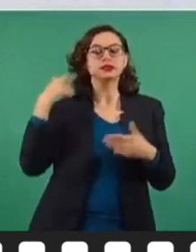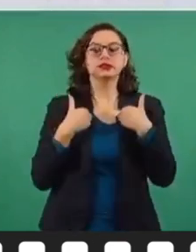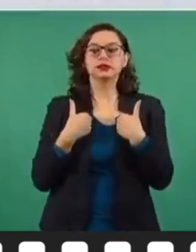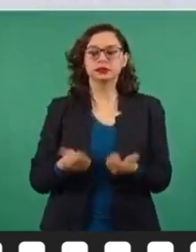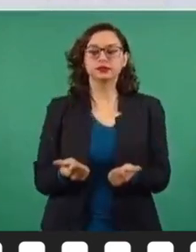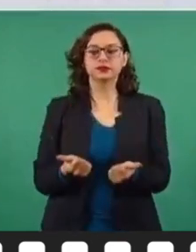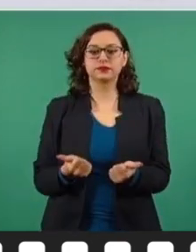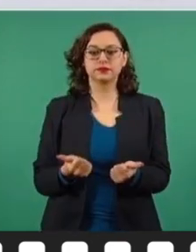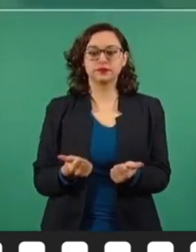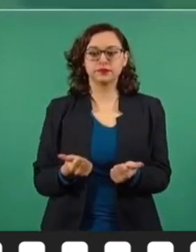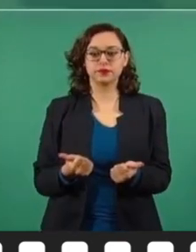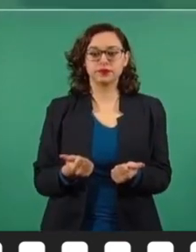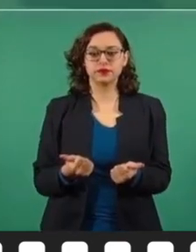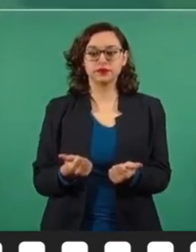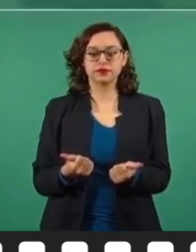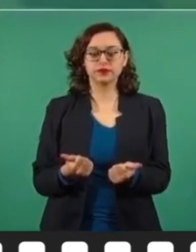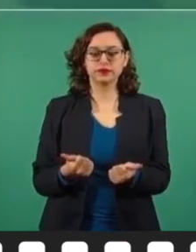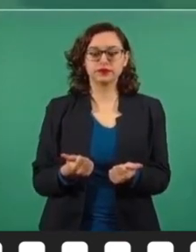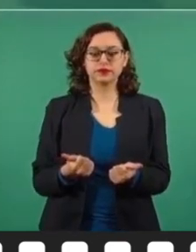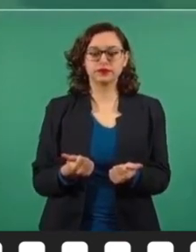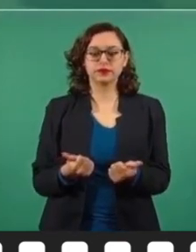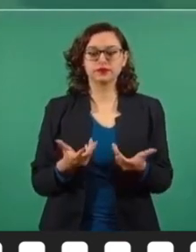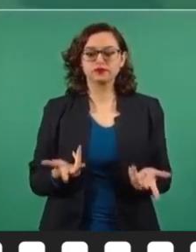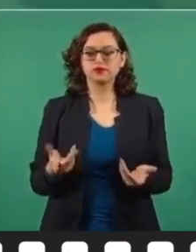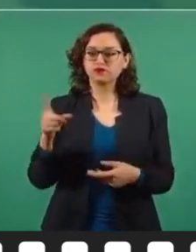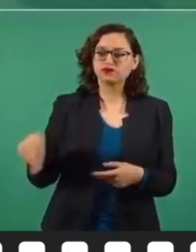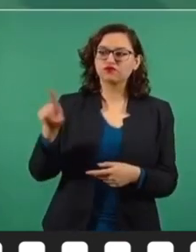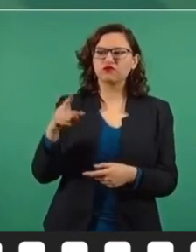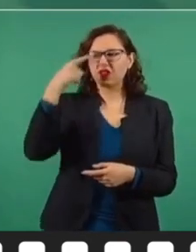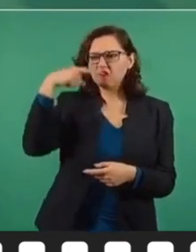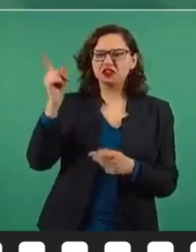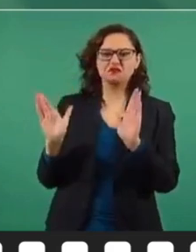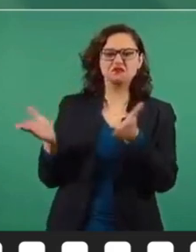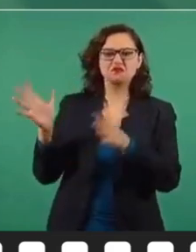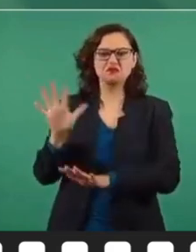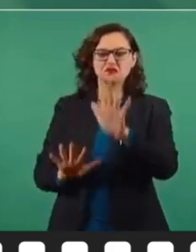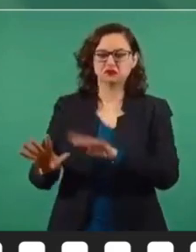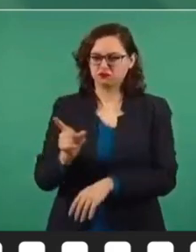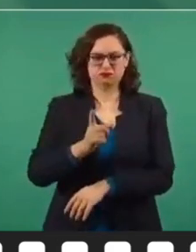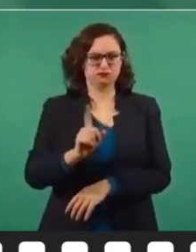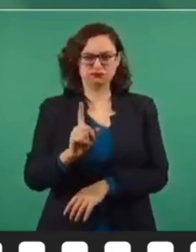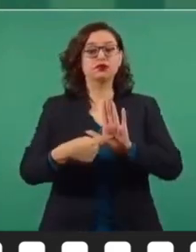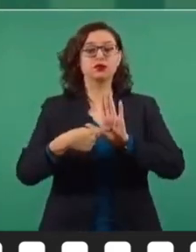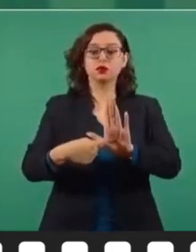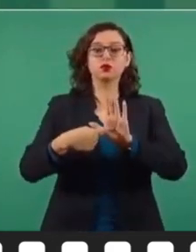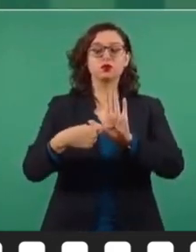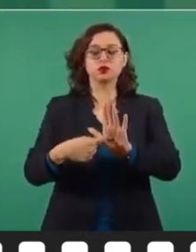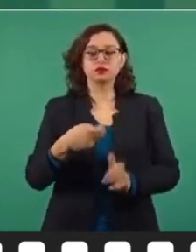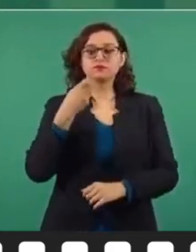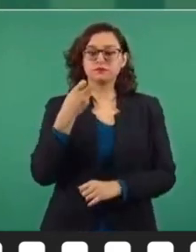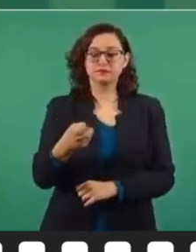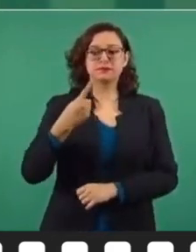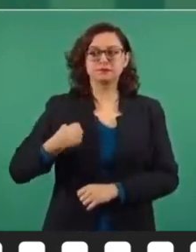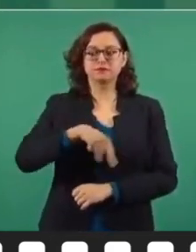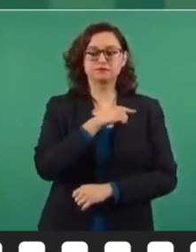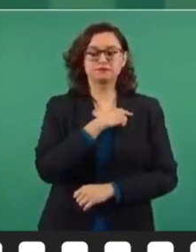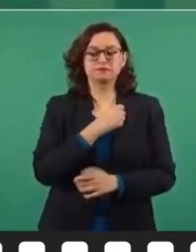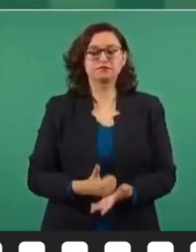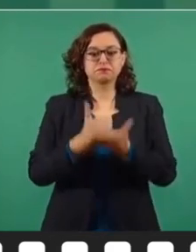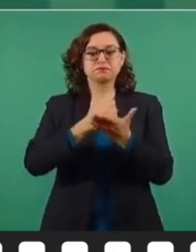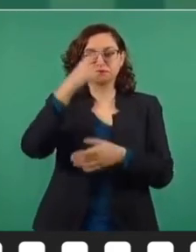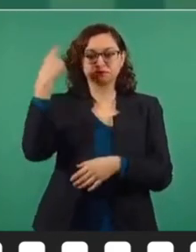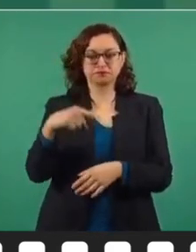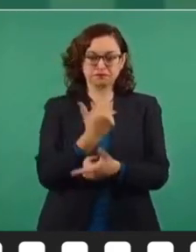no susceptible de manipulación y que prevalezca siempre la verdad, es la que nos hace libres.